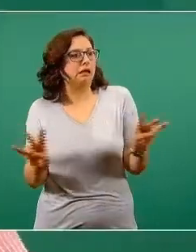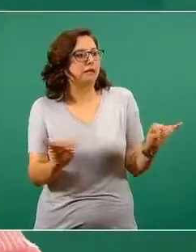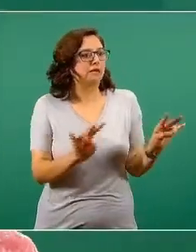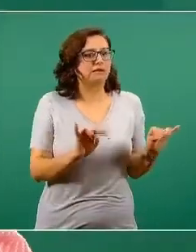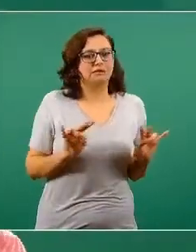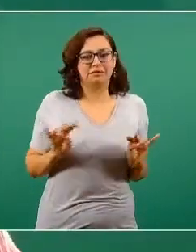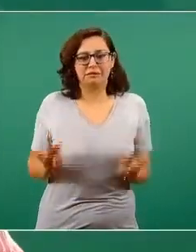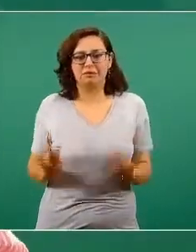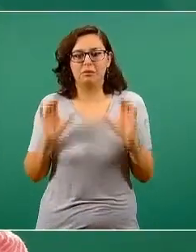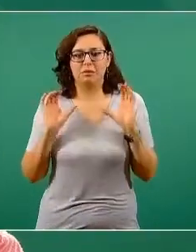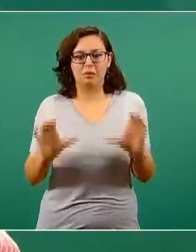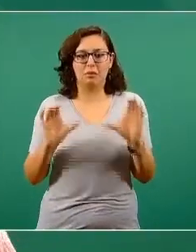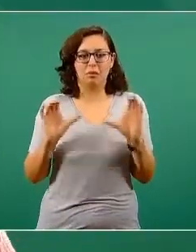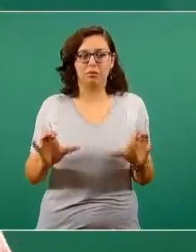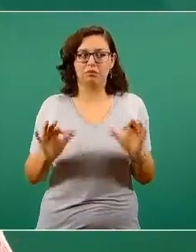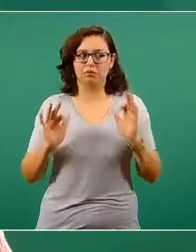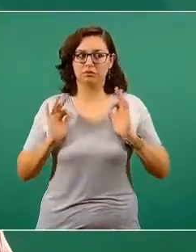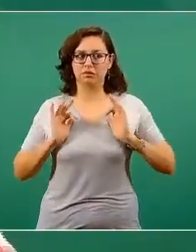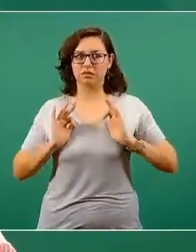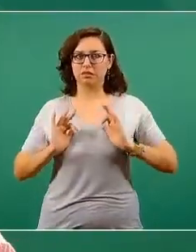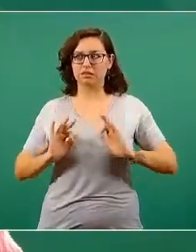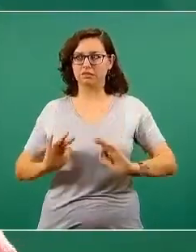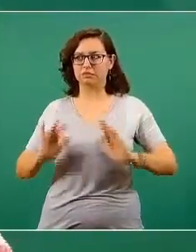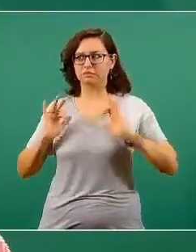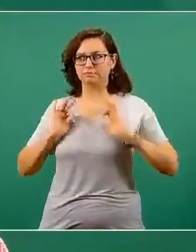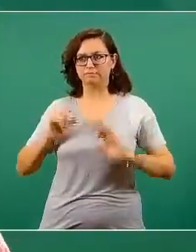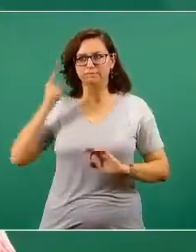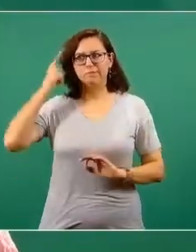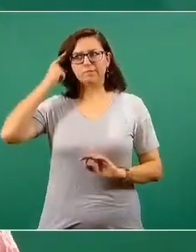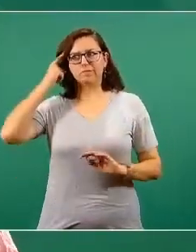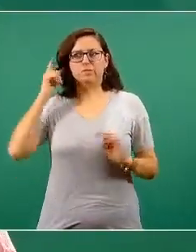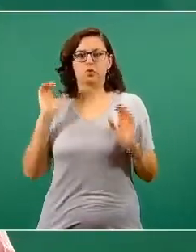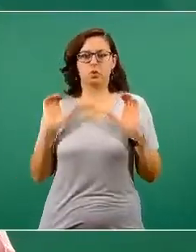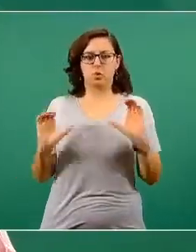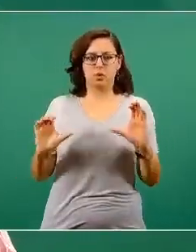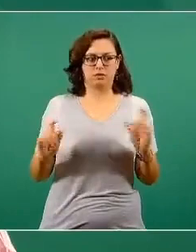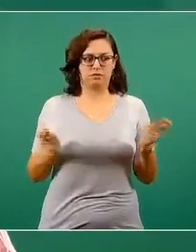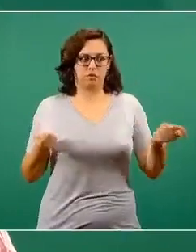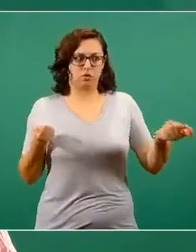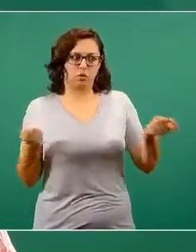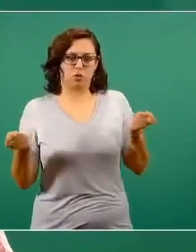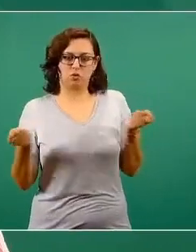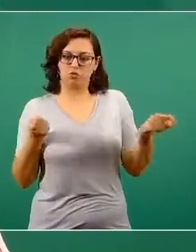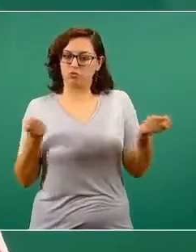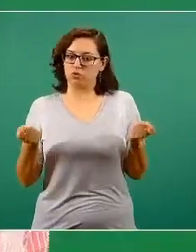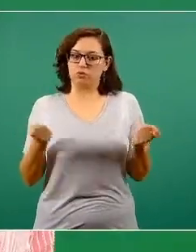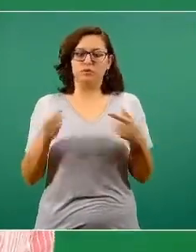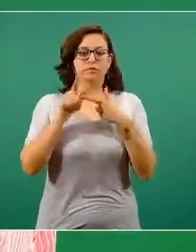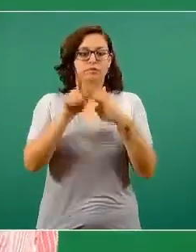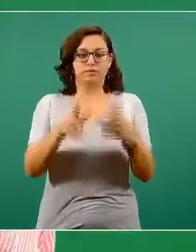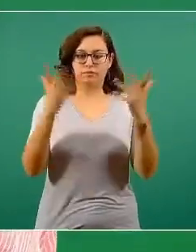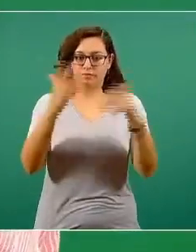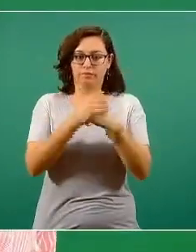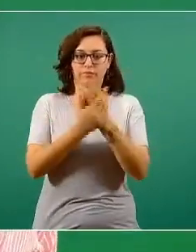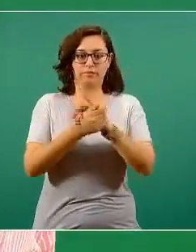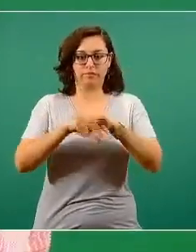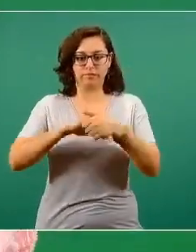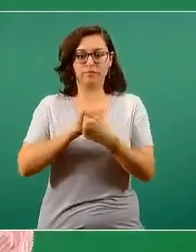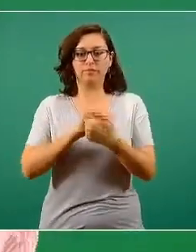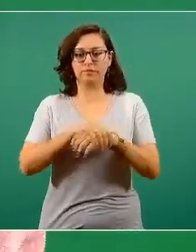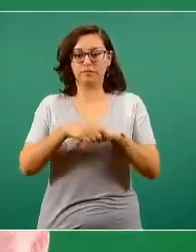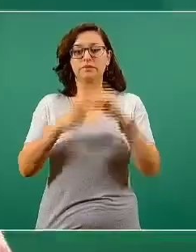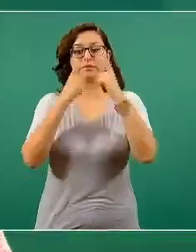y tener una conducta mesurada, cuidada, seguir con las medidas de precaución, lavado de manos, uso del